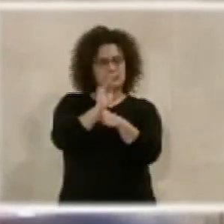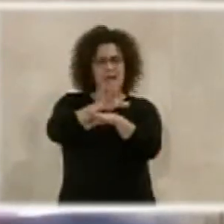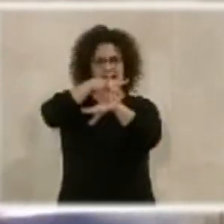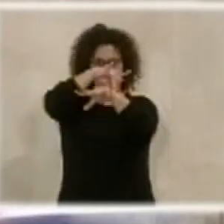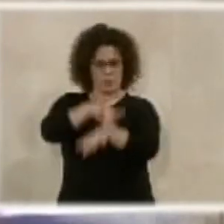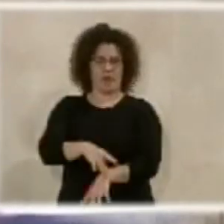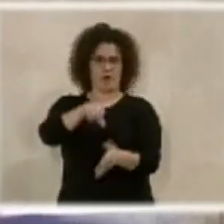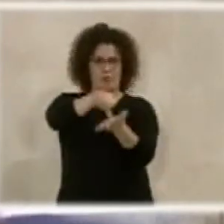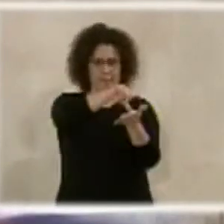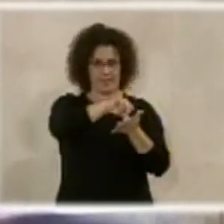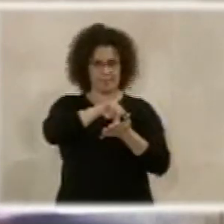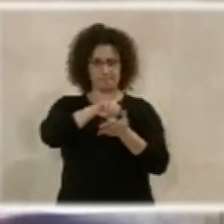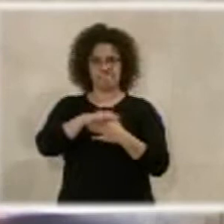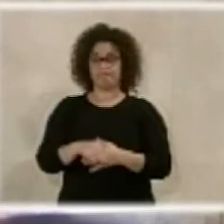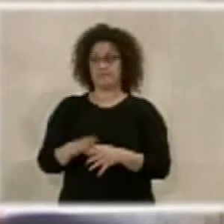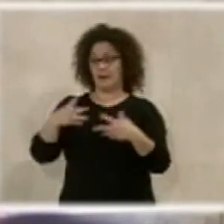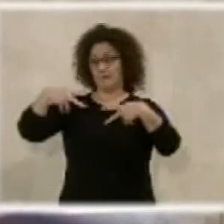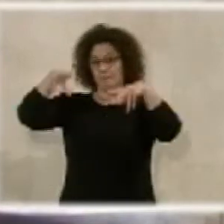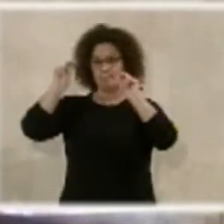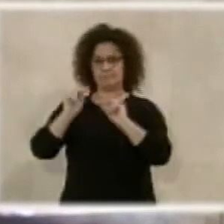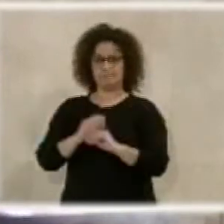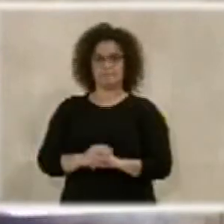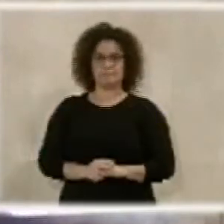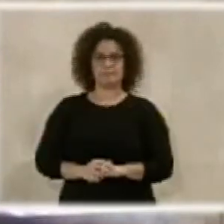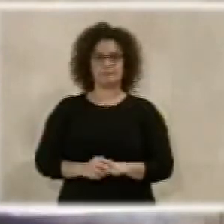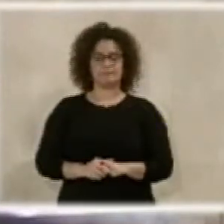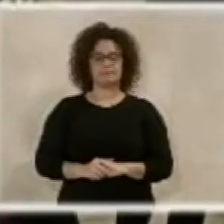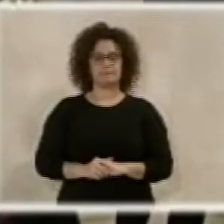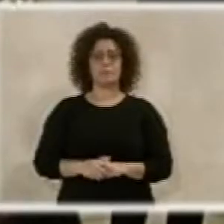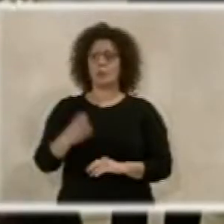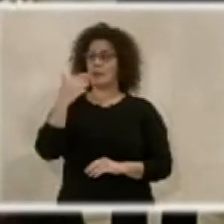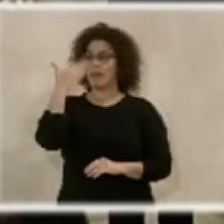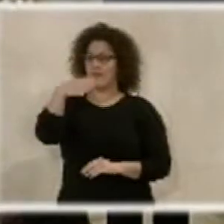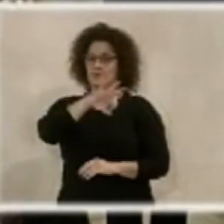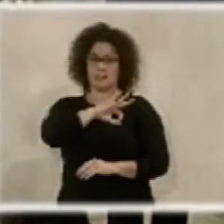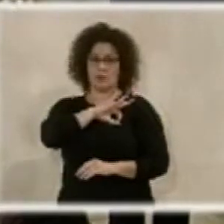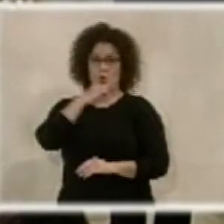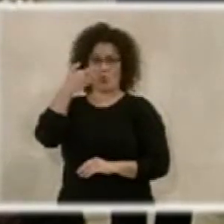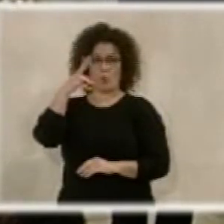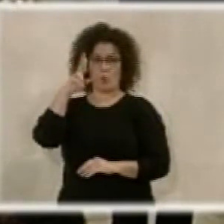ciudadana. Por ahora, eso es todo, señor Garza. Muchas gracias, señor Burgo.